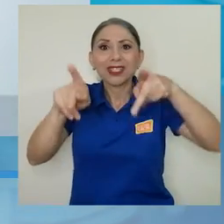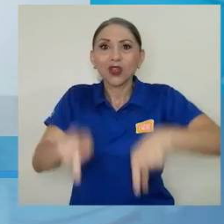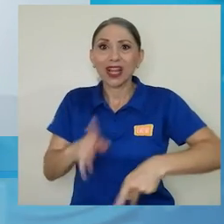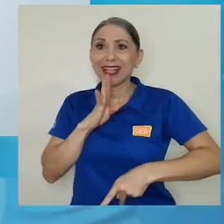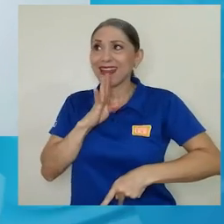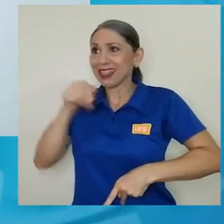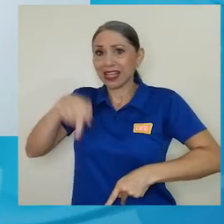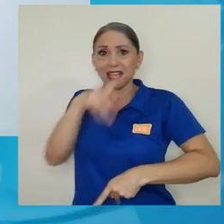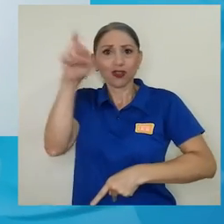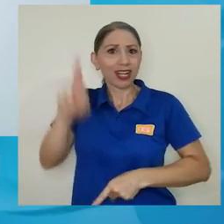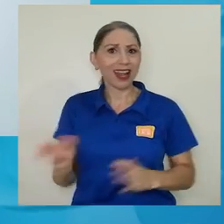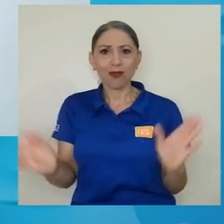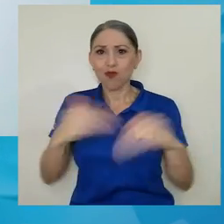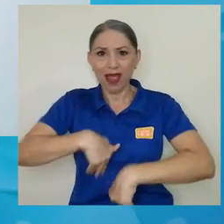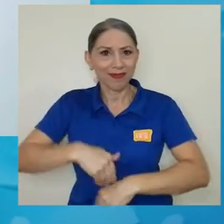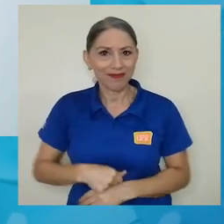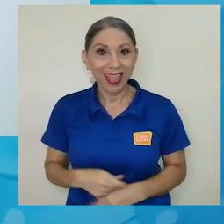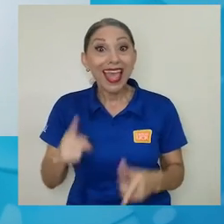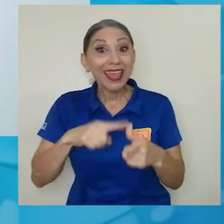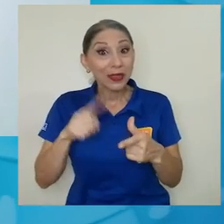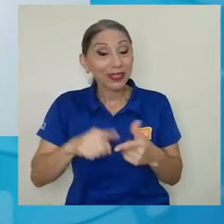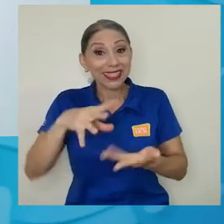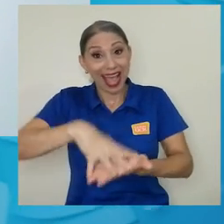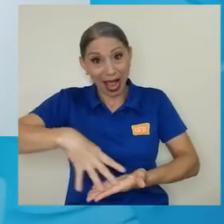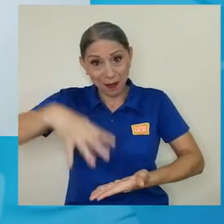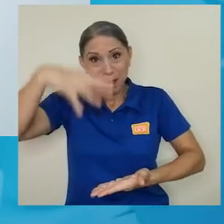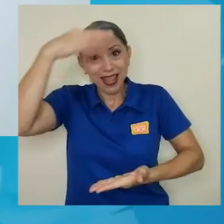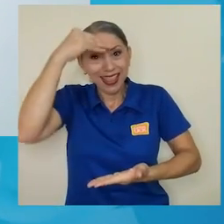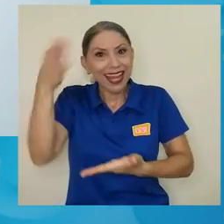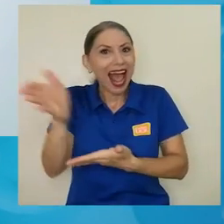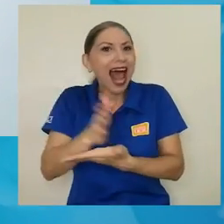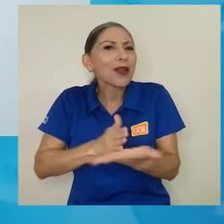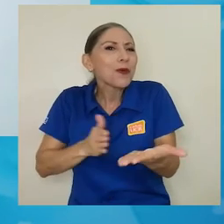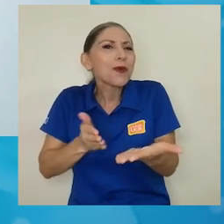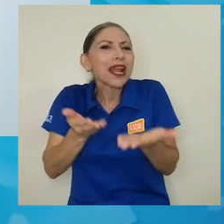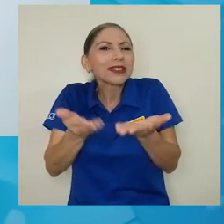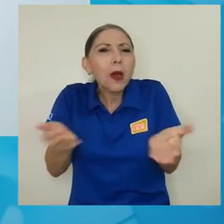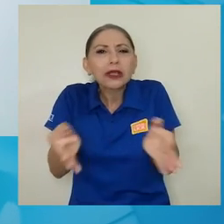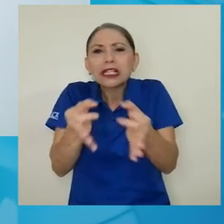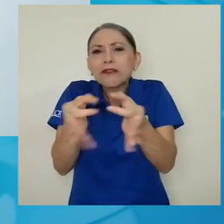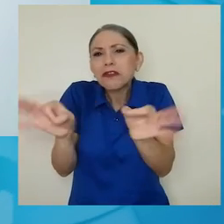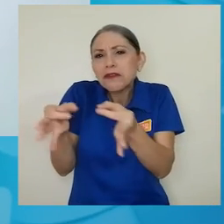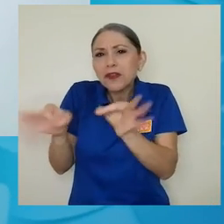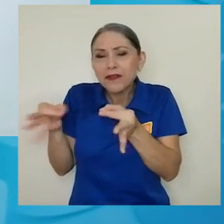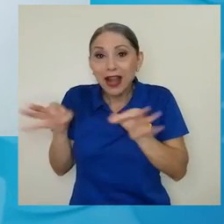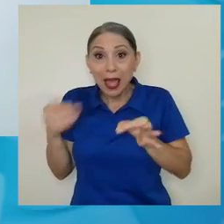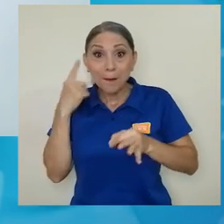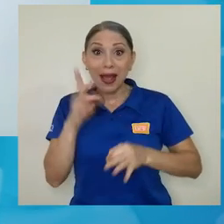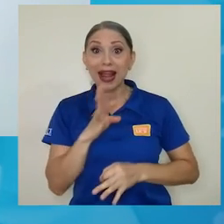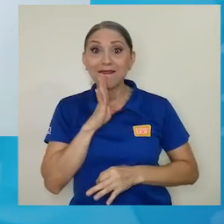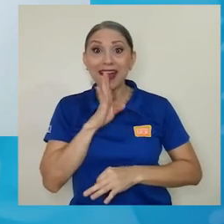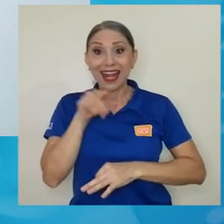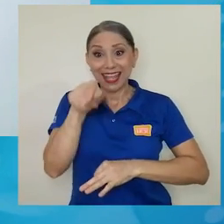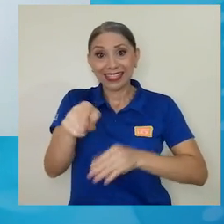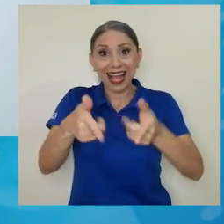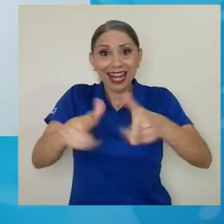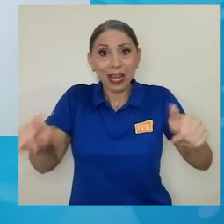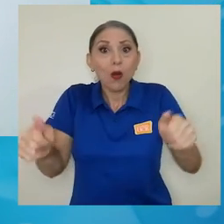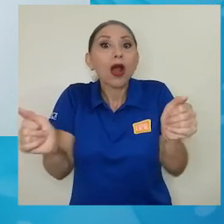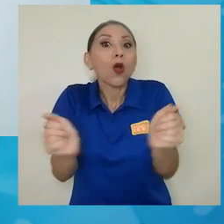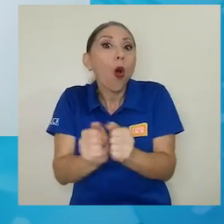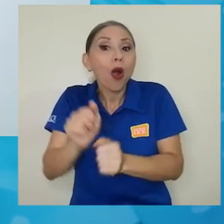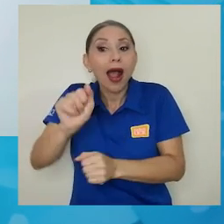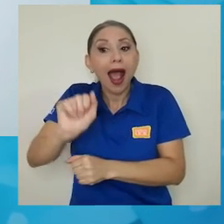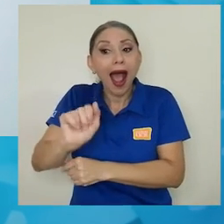de la comunidad, entonces ese recurso de aprender algunos rudimentos para conversar la lengua a partir de una aplicación que